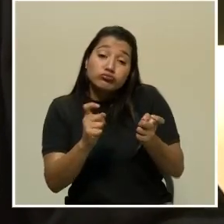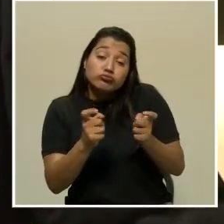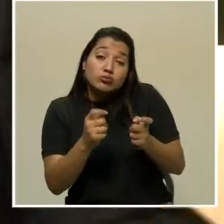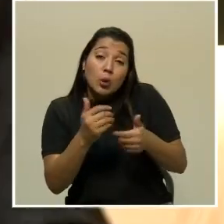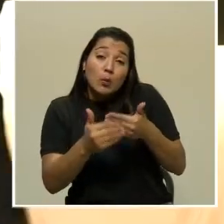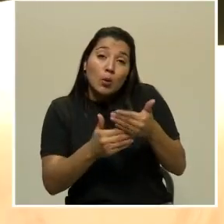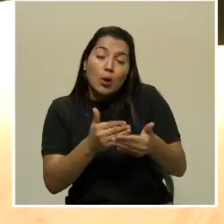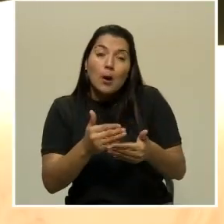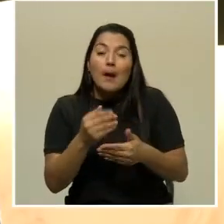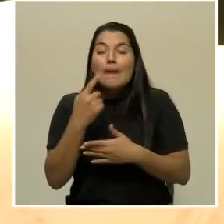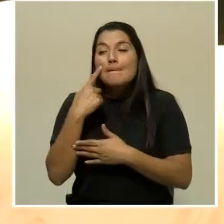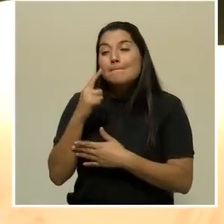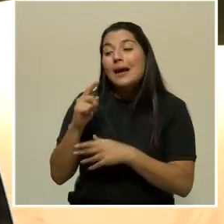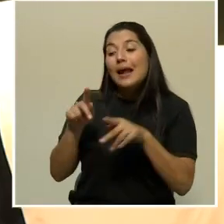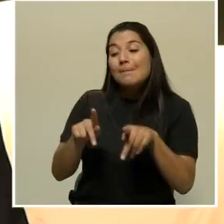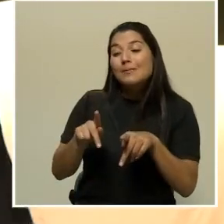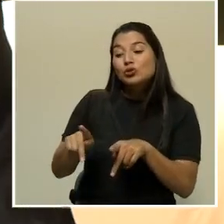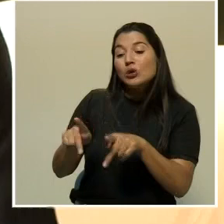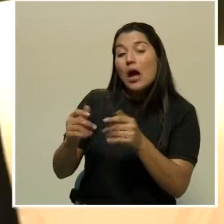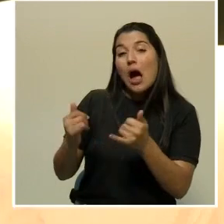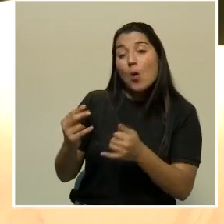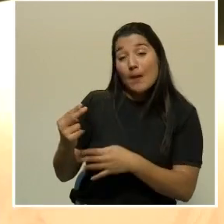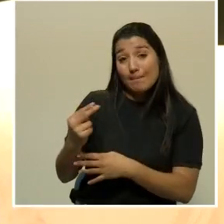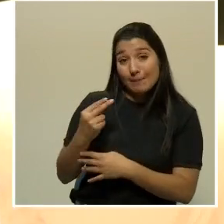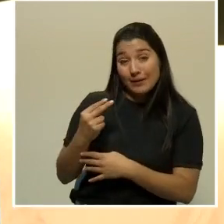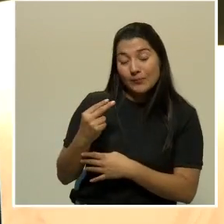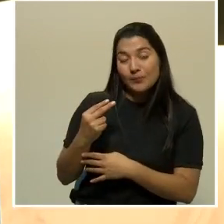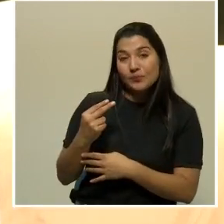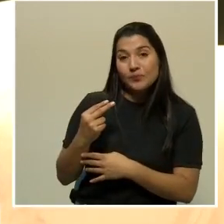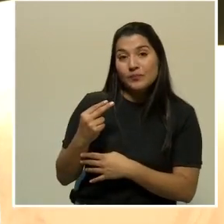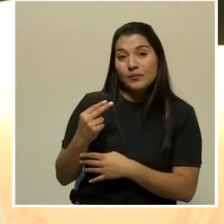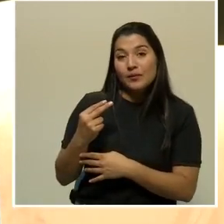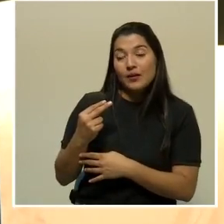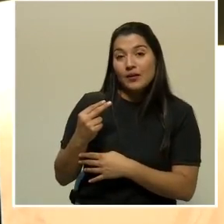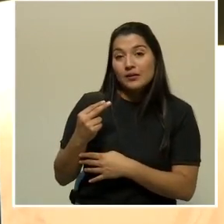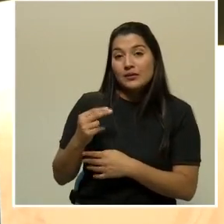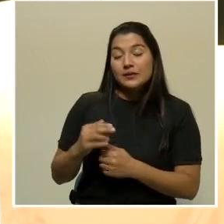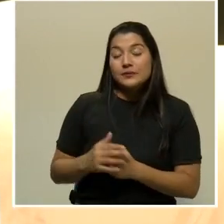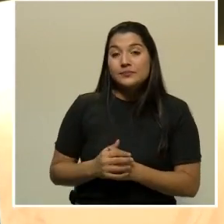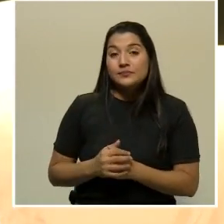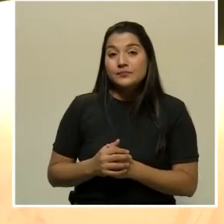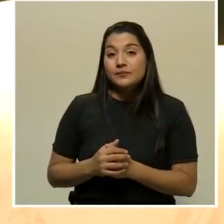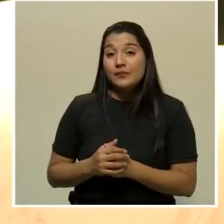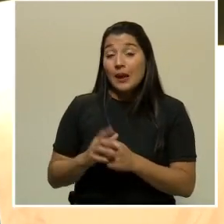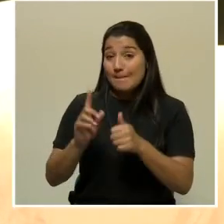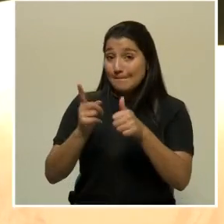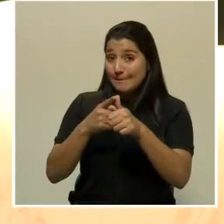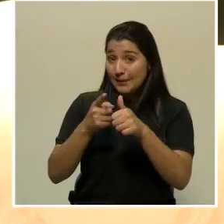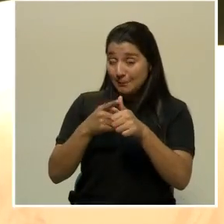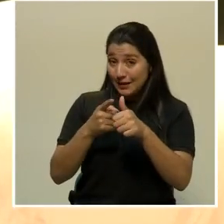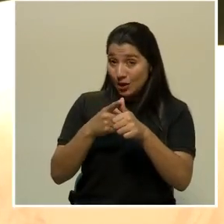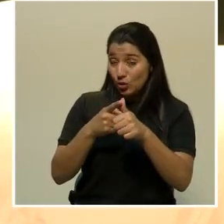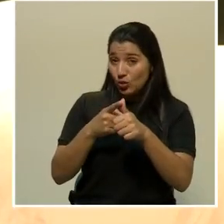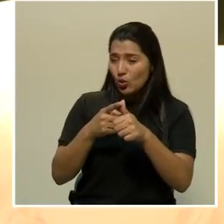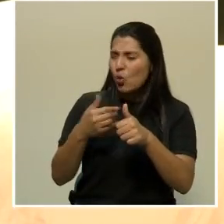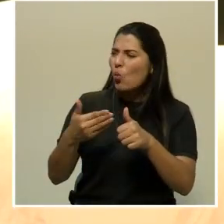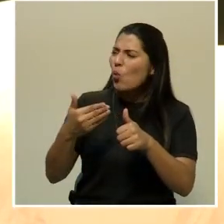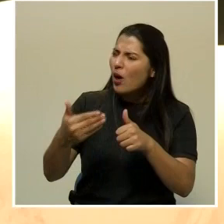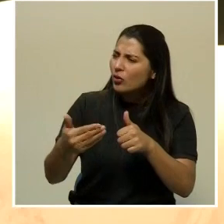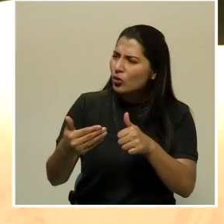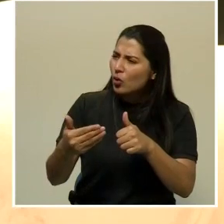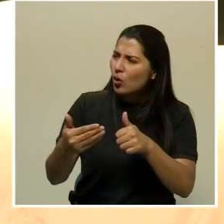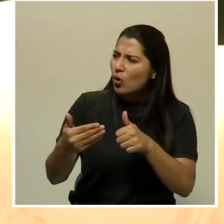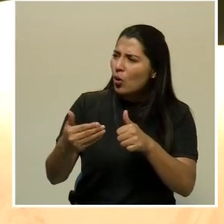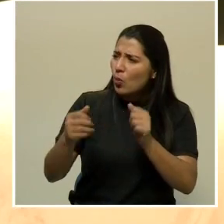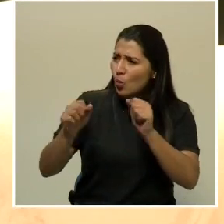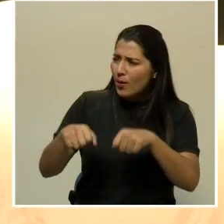Para que la gente que nos esté escuchando anote, bueno, el primer paso va a ser, ¿qué días que se puede ver